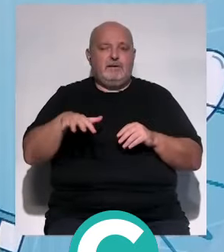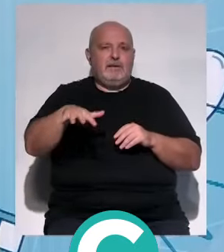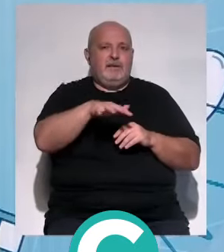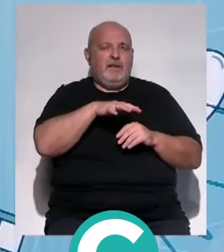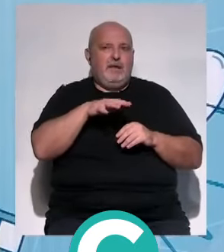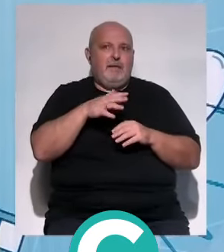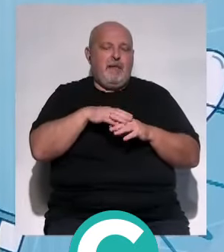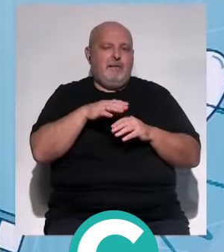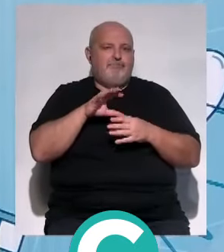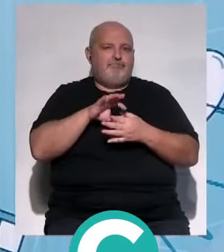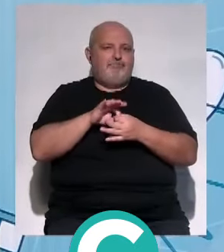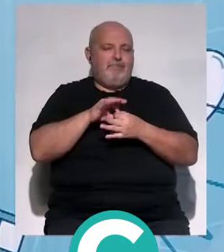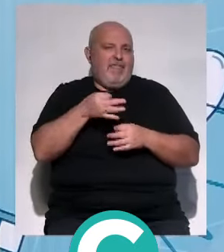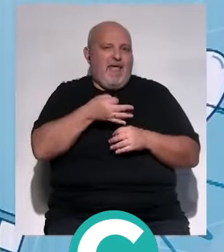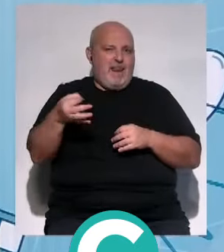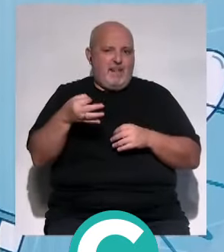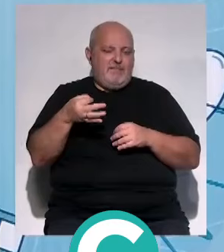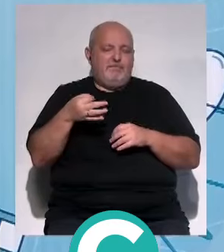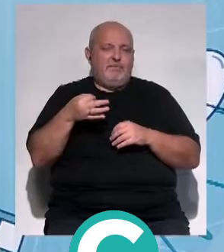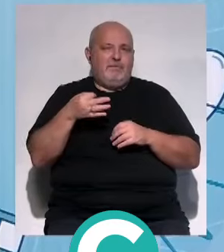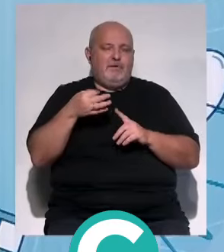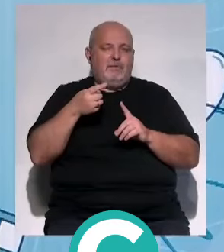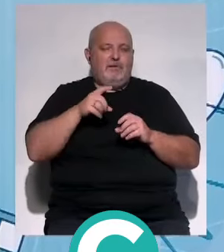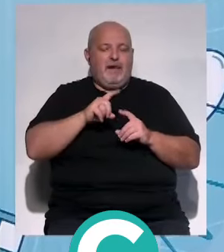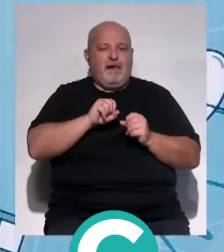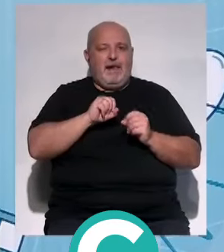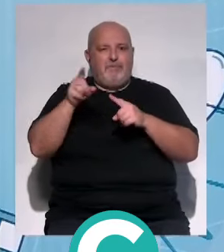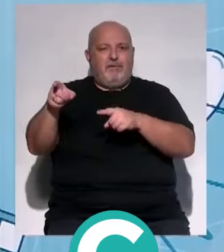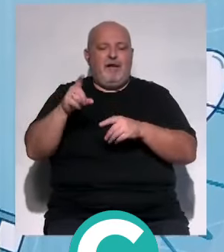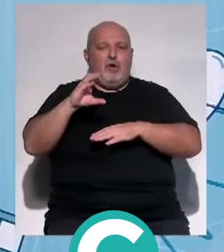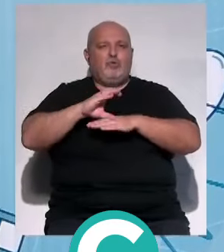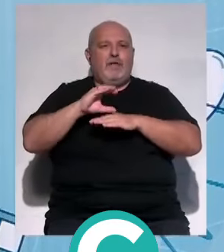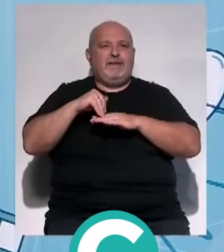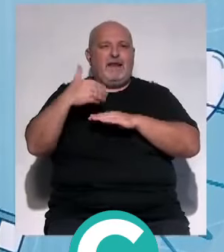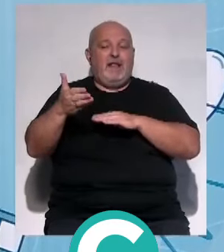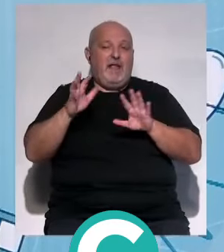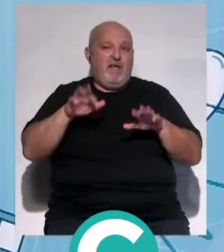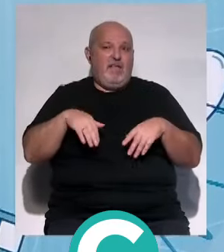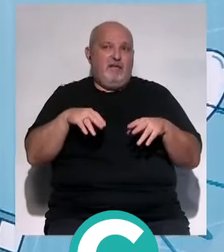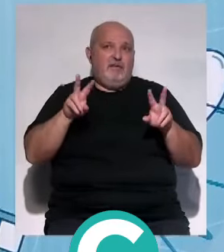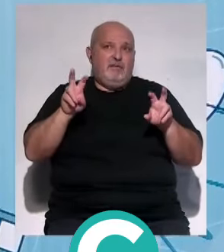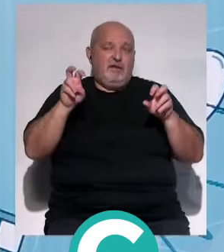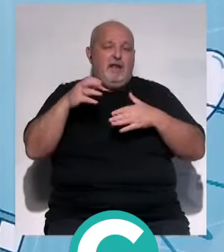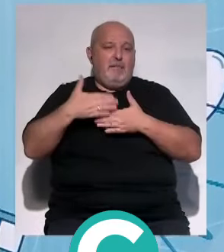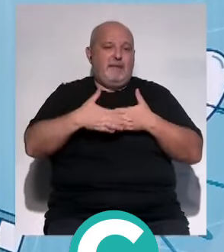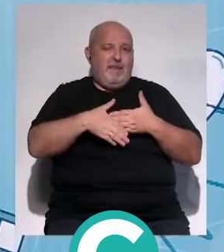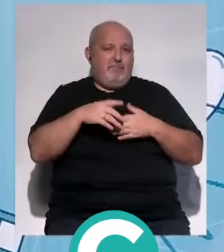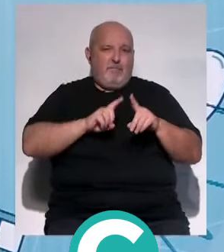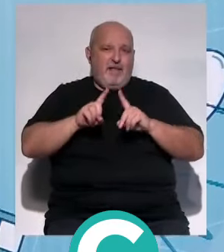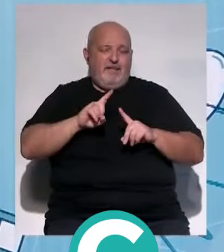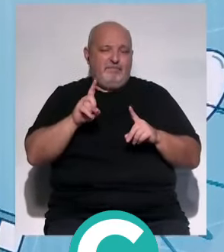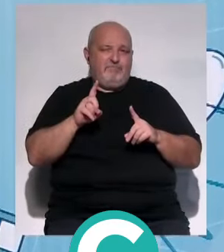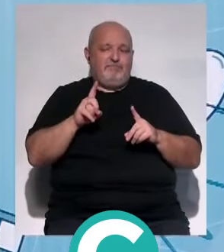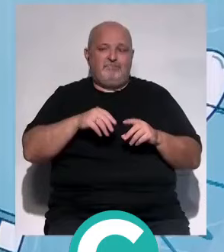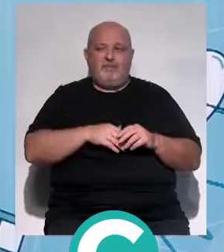ideales que nos permitan ese tipo de emplazamiento. Sabes que Cádiz es una zona limitada a